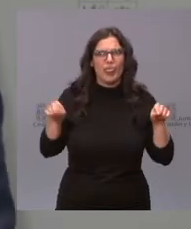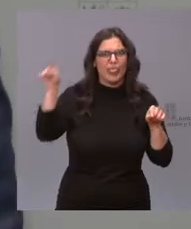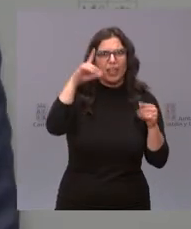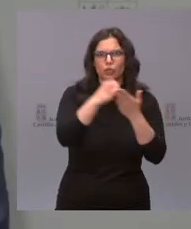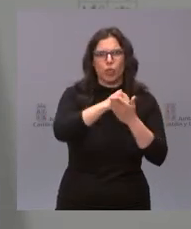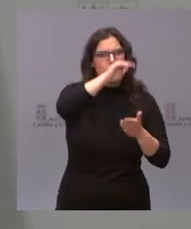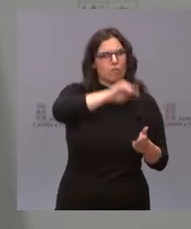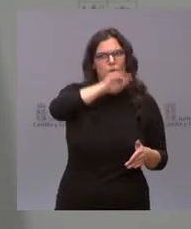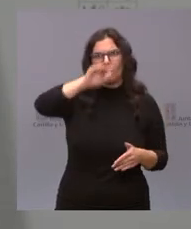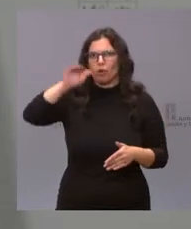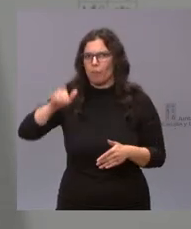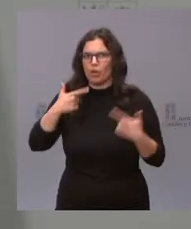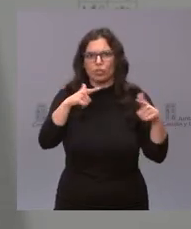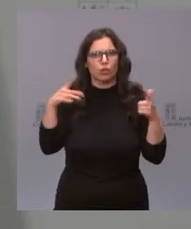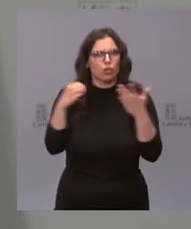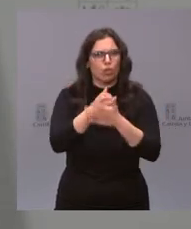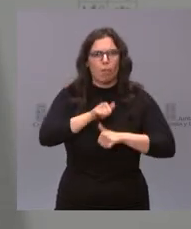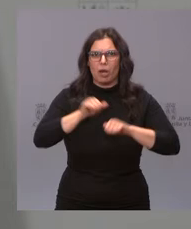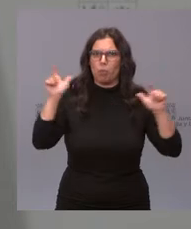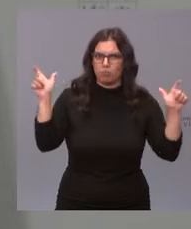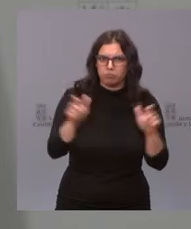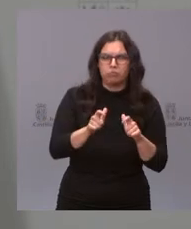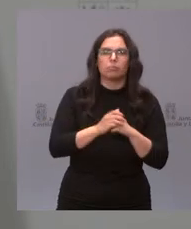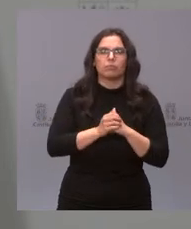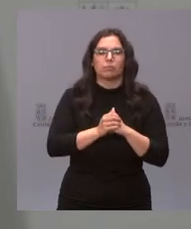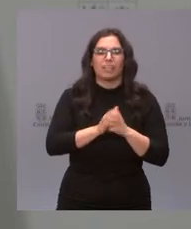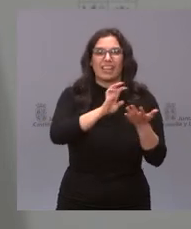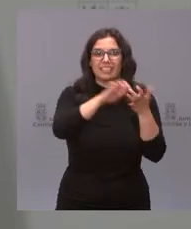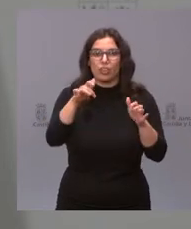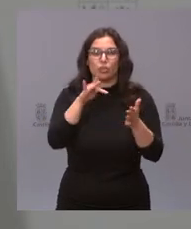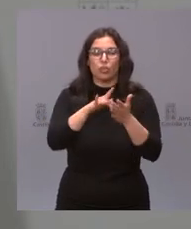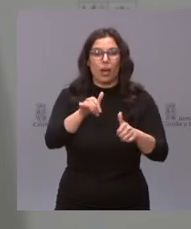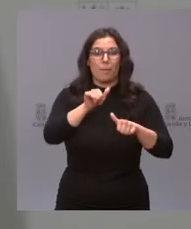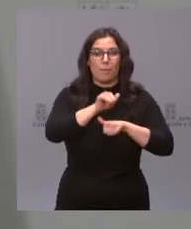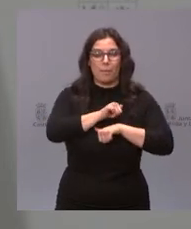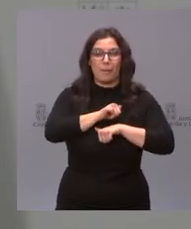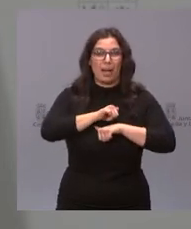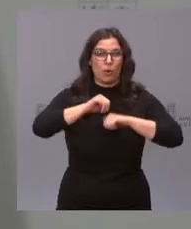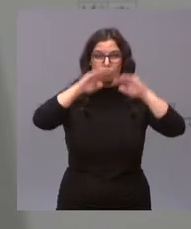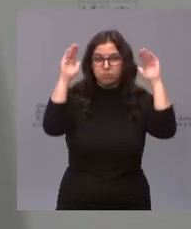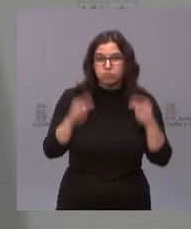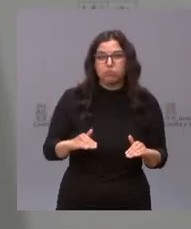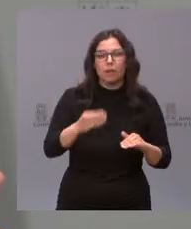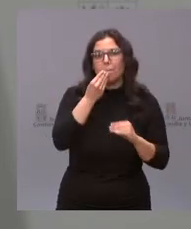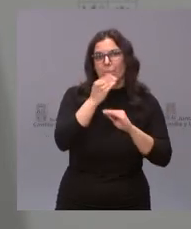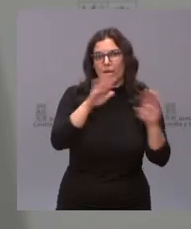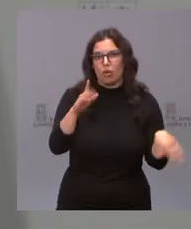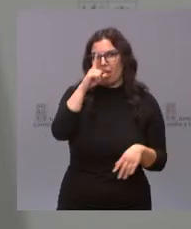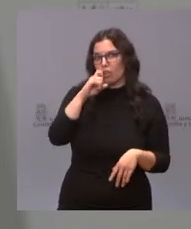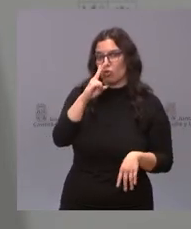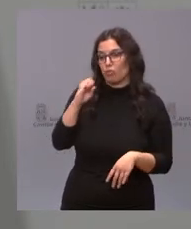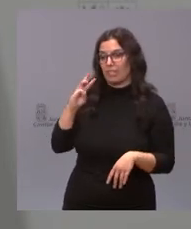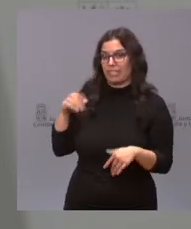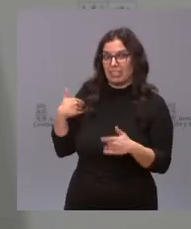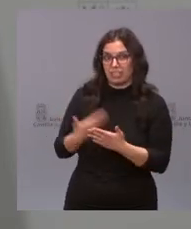en todos los sectores, que Castilla y León ha registrado el mayor descenso del paro registrado desde el año 2003, creo que